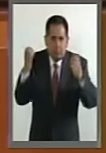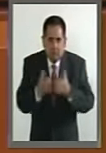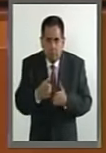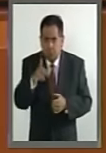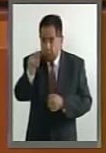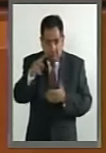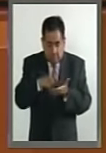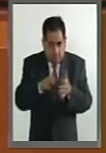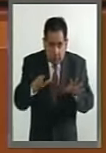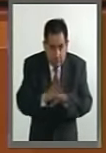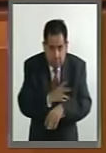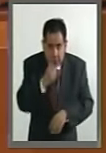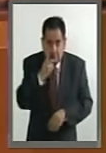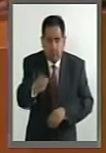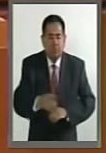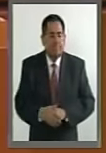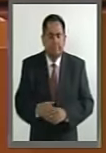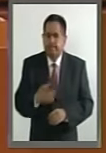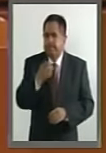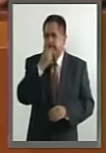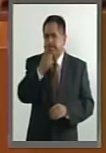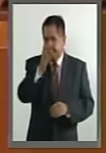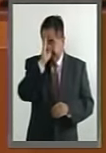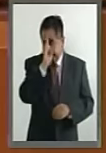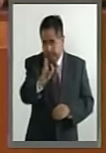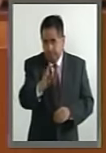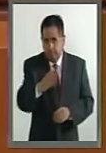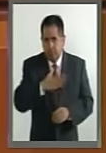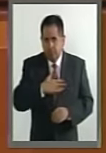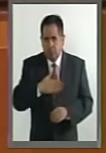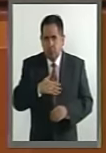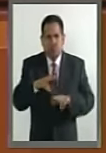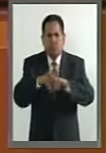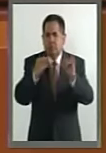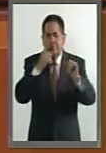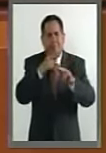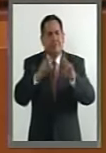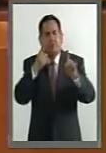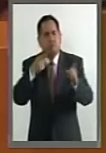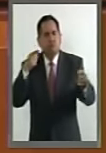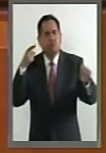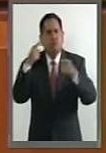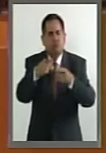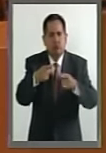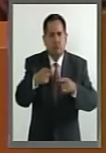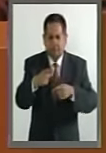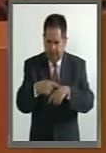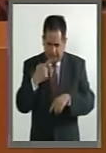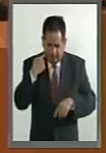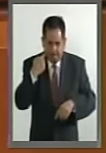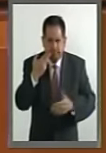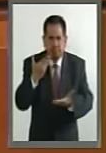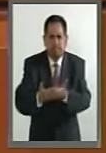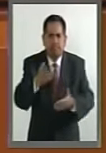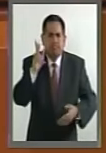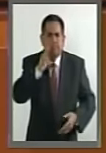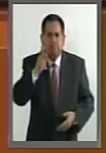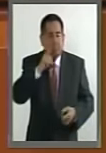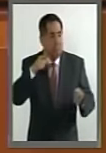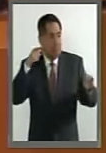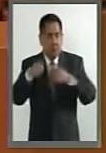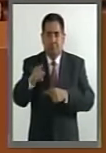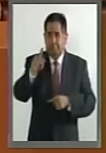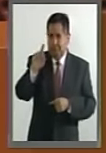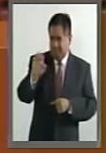corrigió. Pues nada más le quiero decir que yo no dije ningún insulto y que me lo demuestre, el decir que Peña